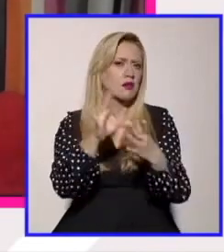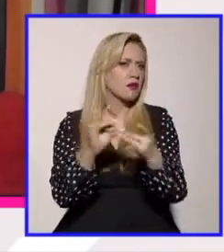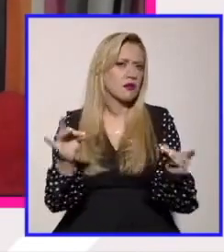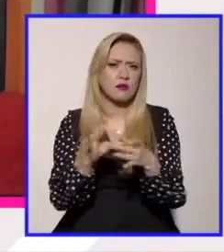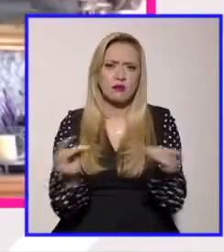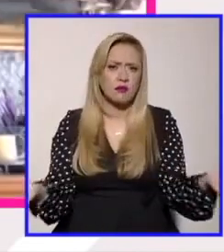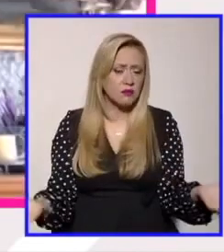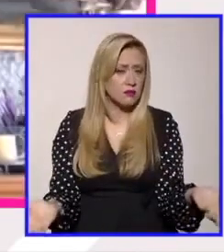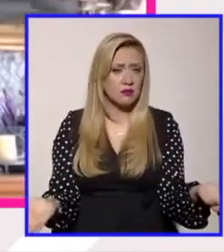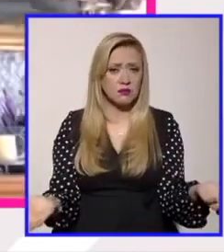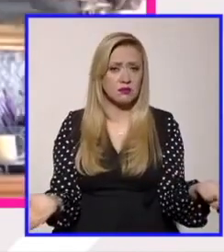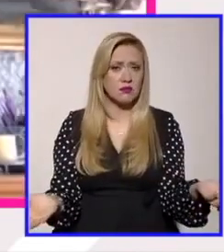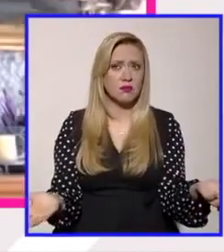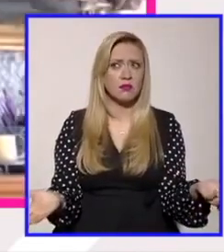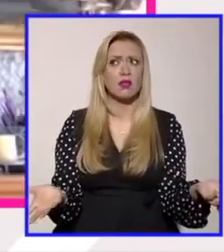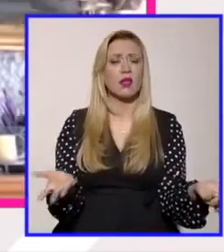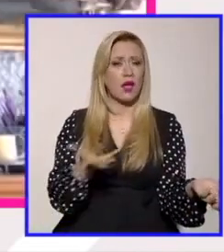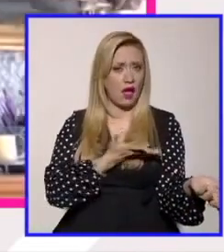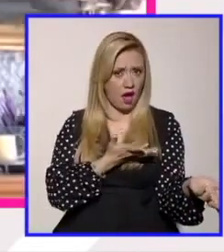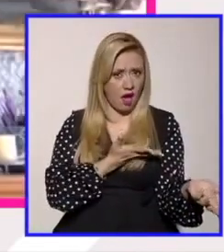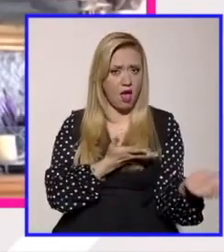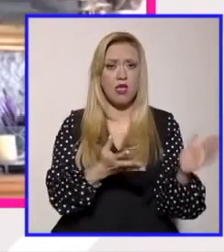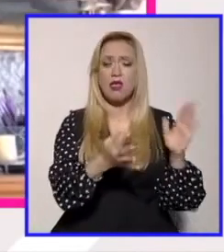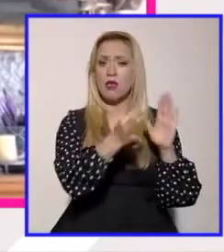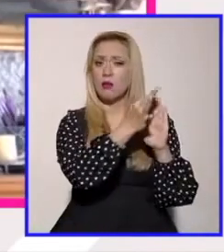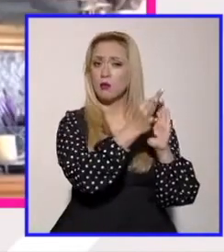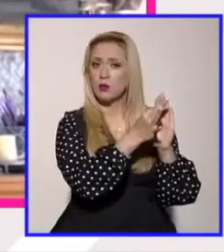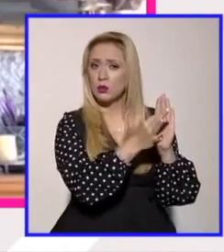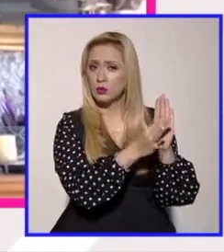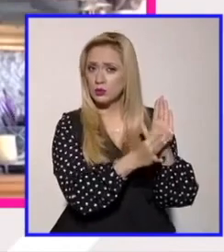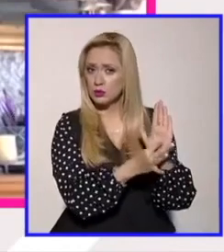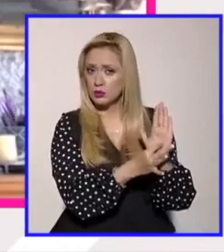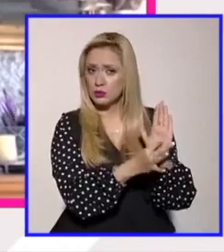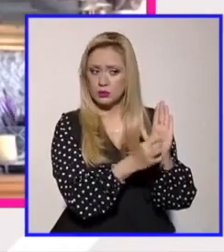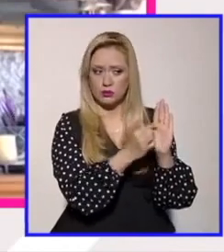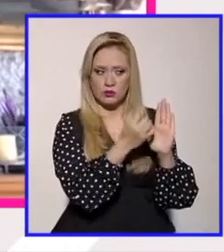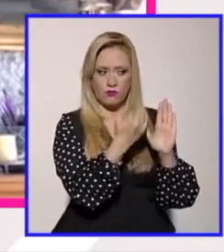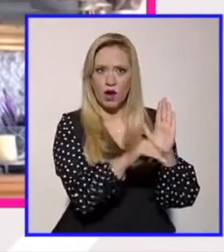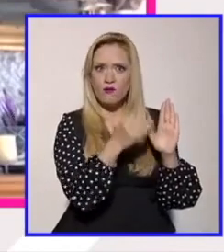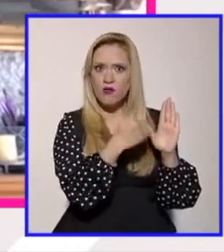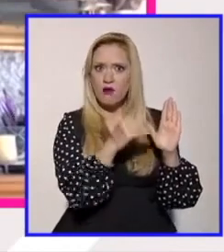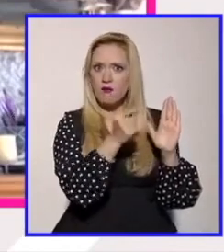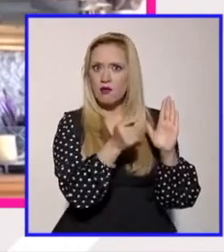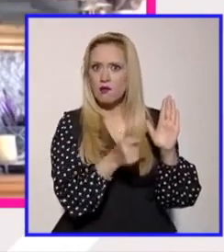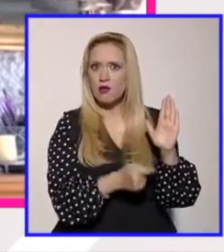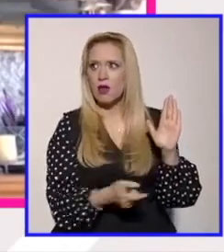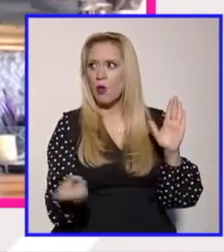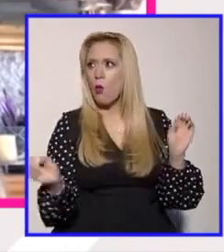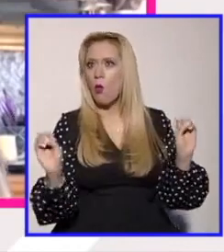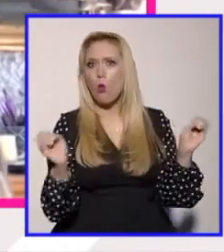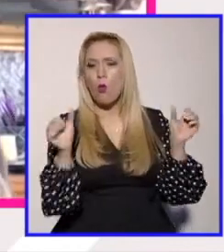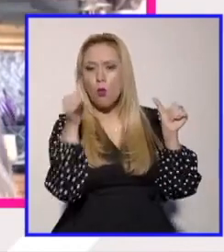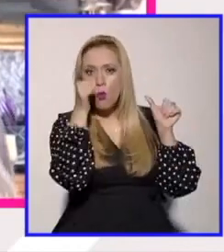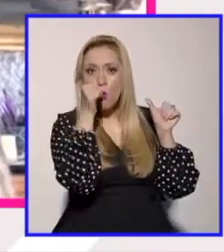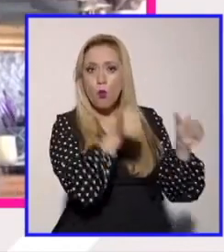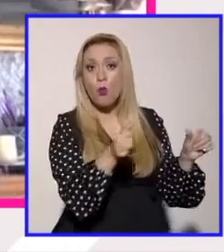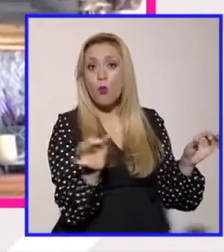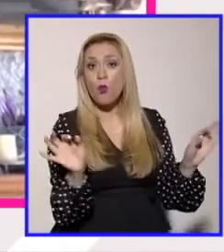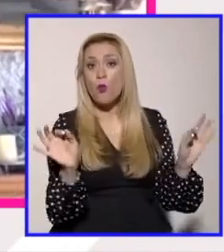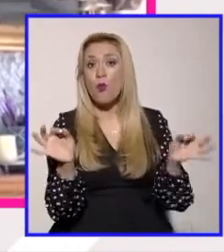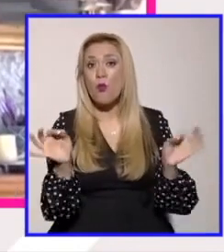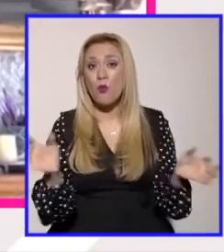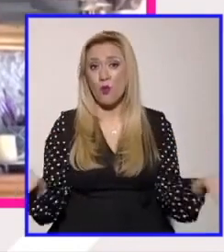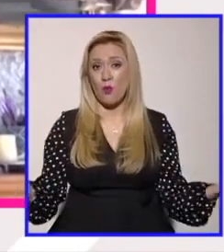que hay hay puntos que deben discutirse o hay puntos que están poniendo sobre la mesa